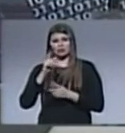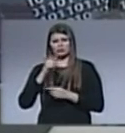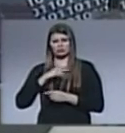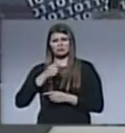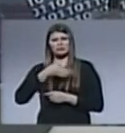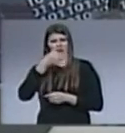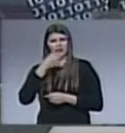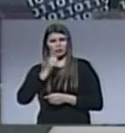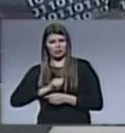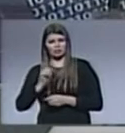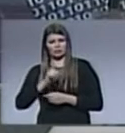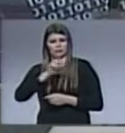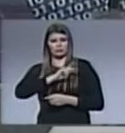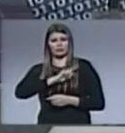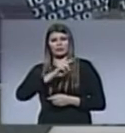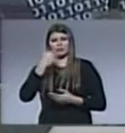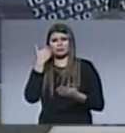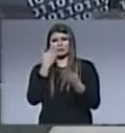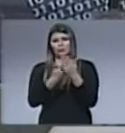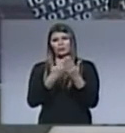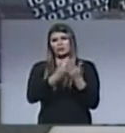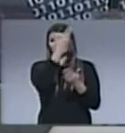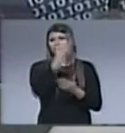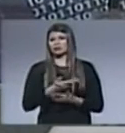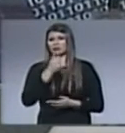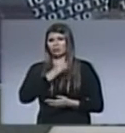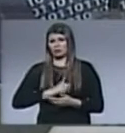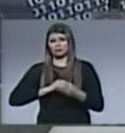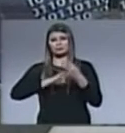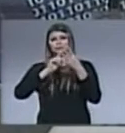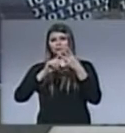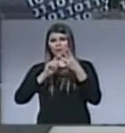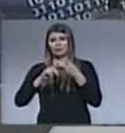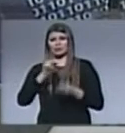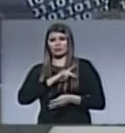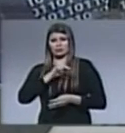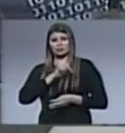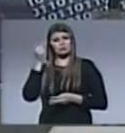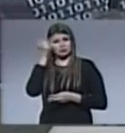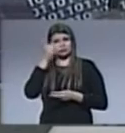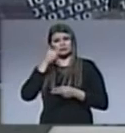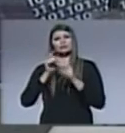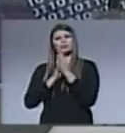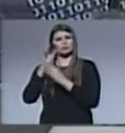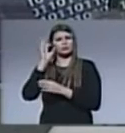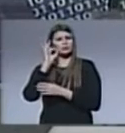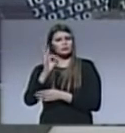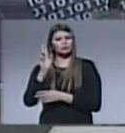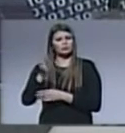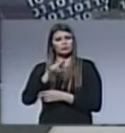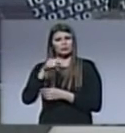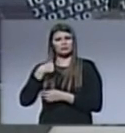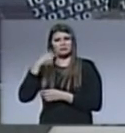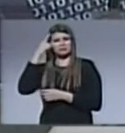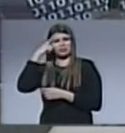actitud y en hechos. Tercero, el líder espiritual nunca debe pretender que ya no le van a